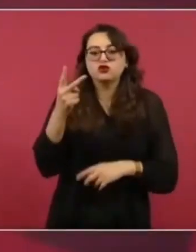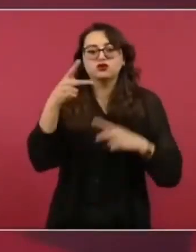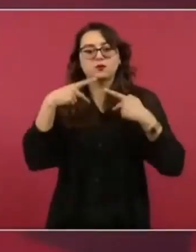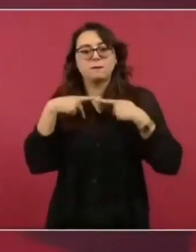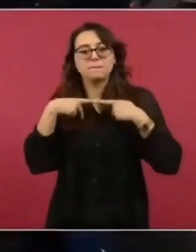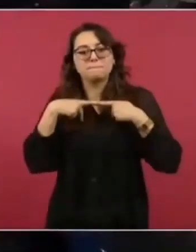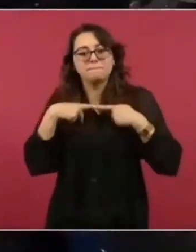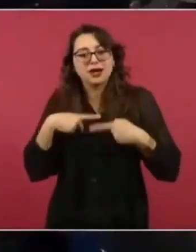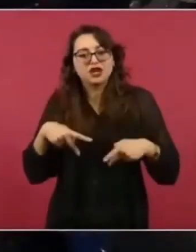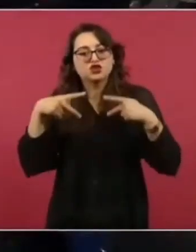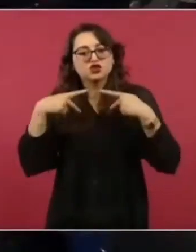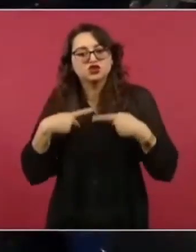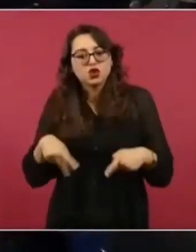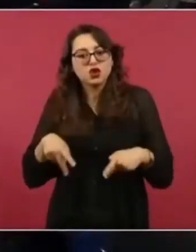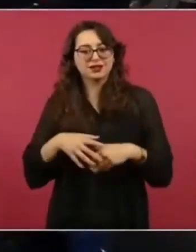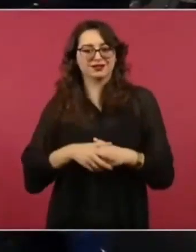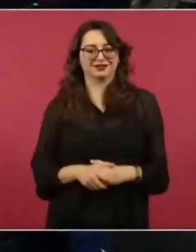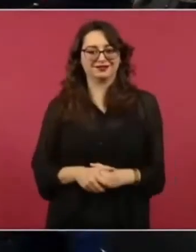de qué nacionalidad?